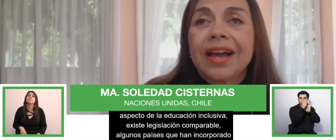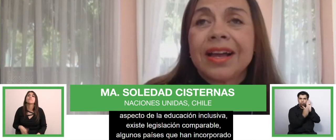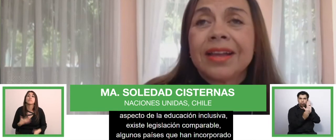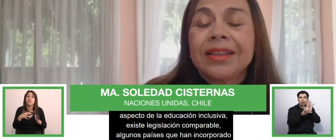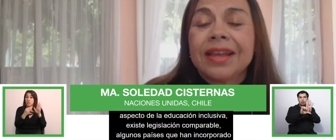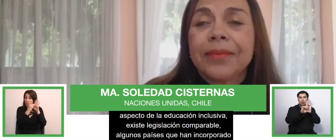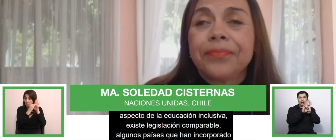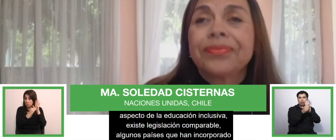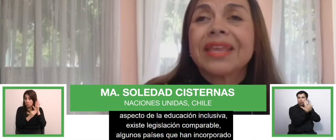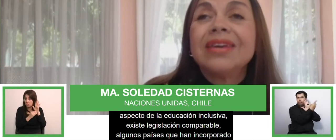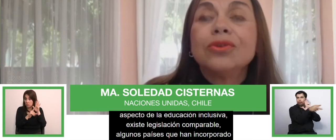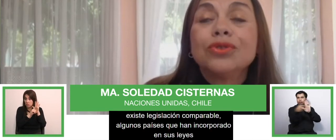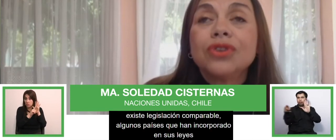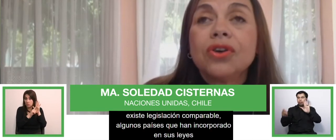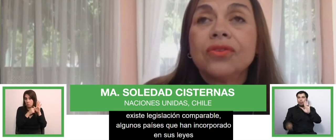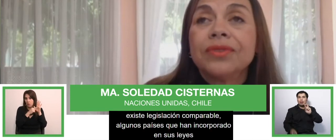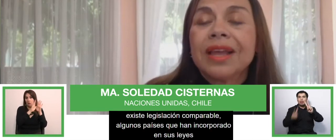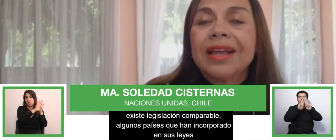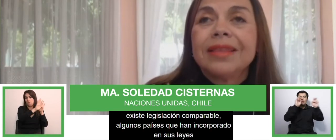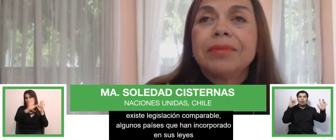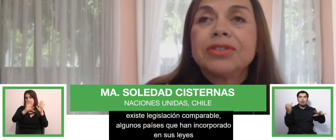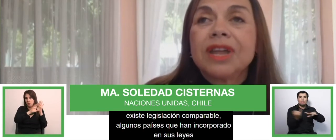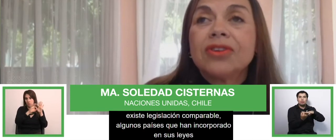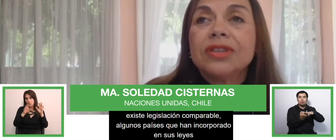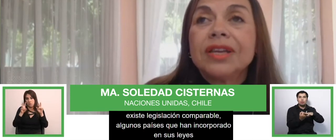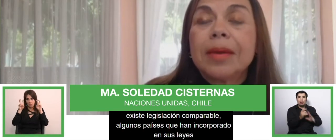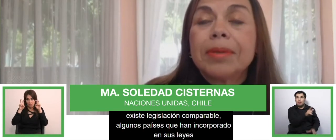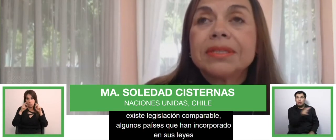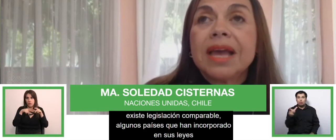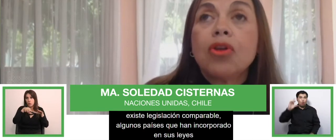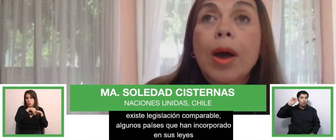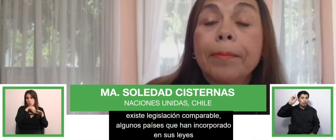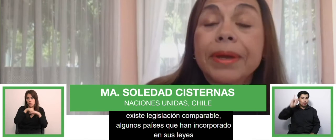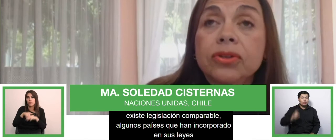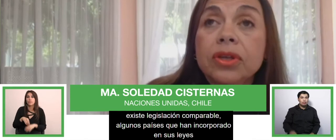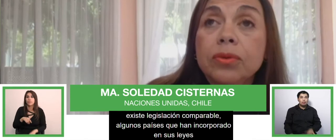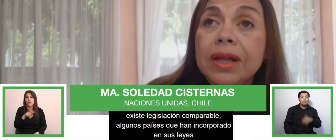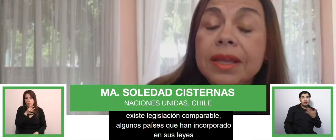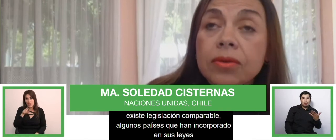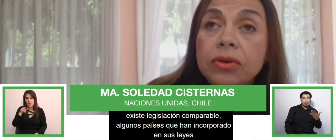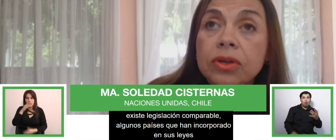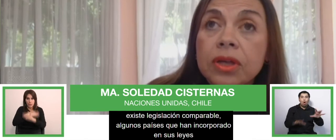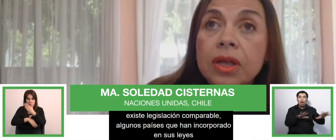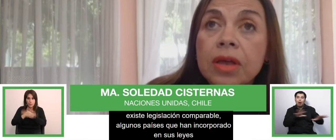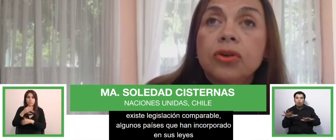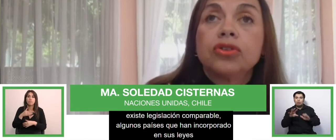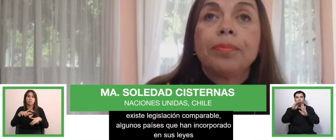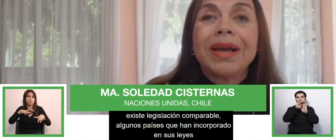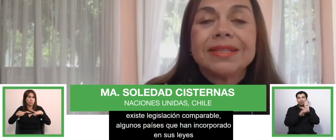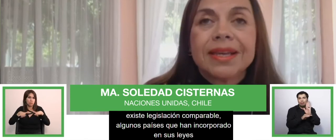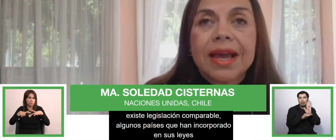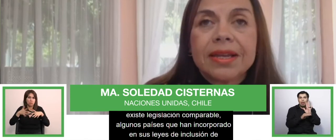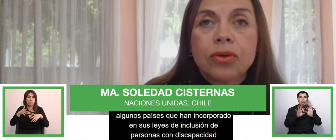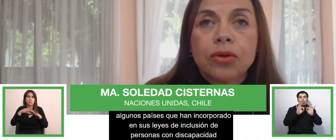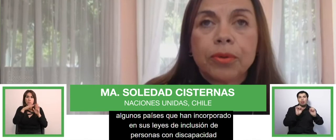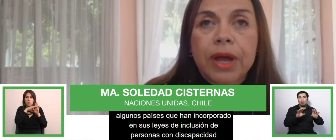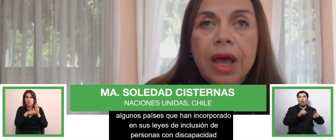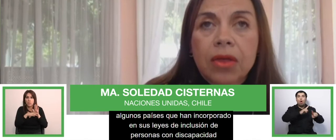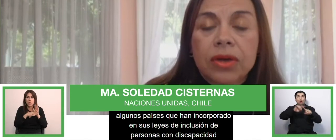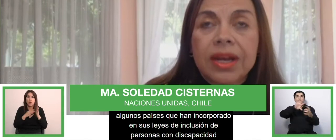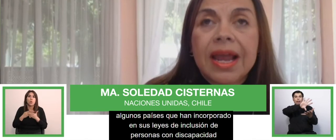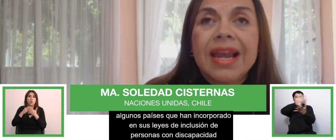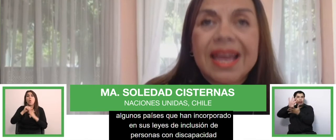inclusión de personas con discapacidad los aspectos educativos. Otros países que han